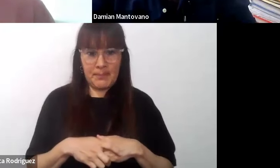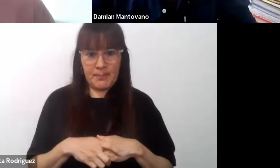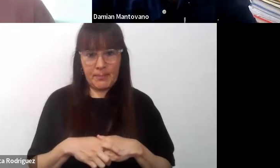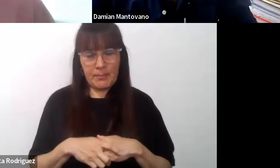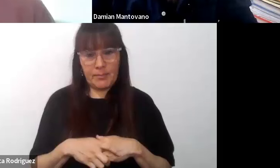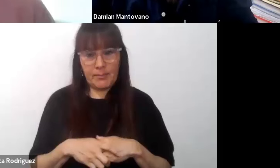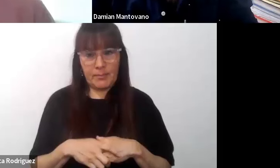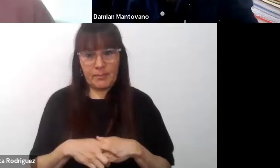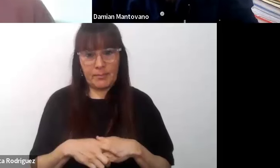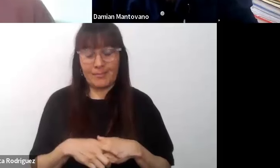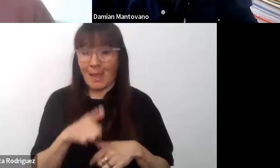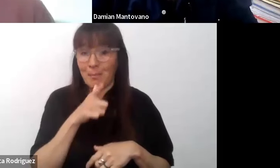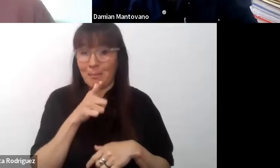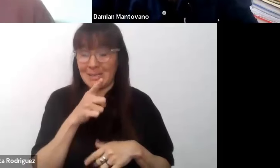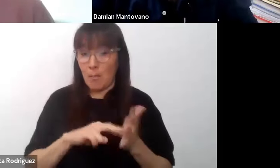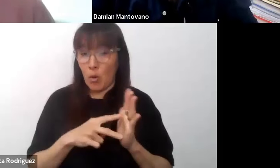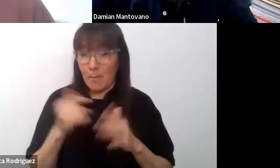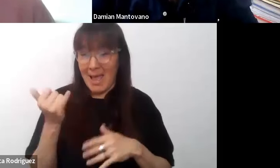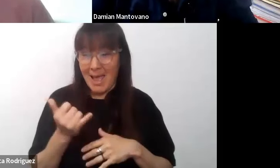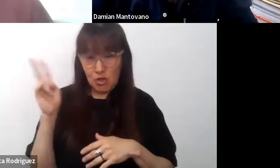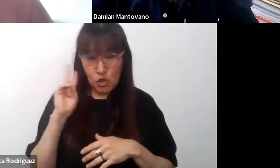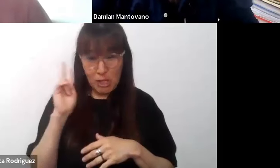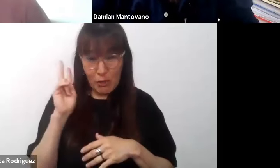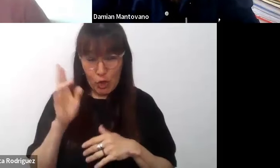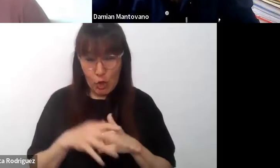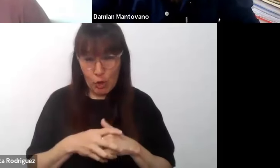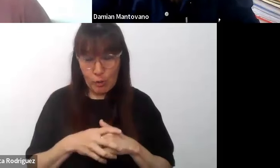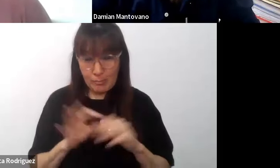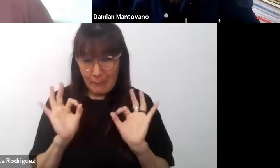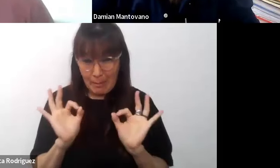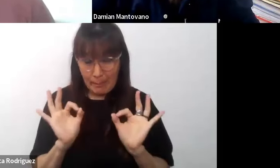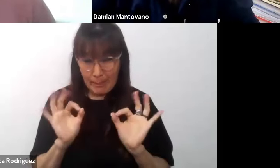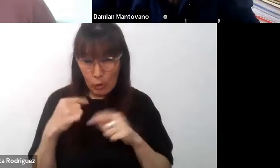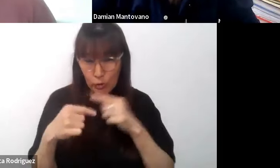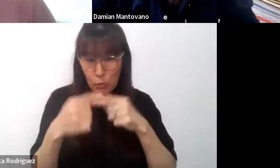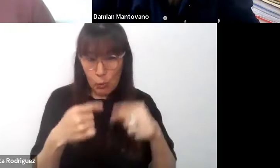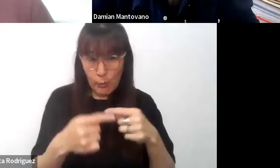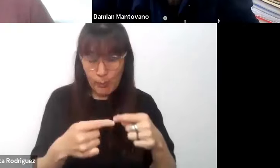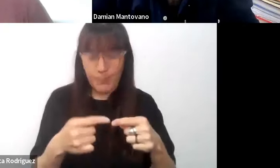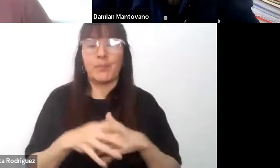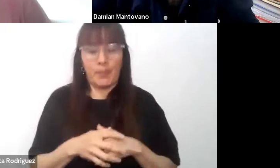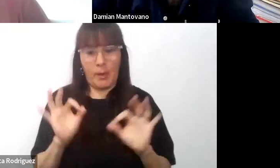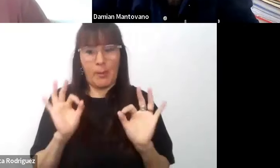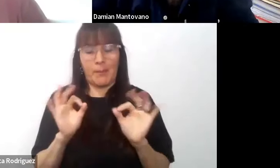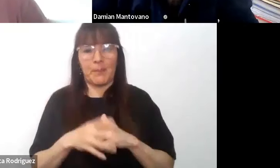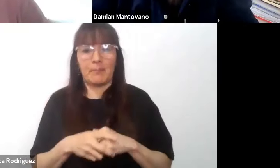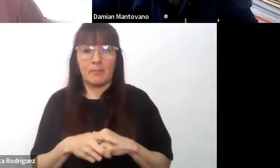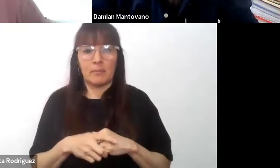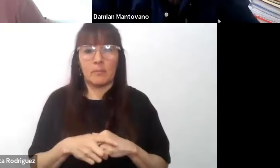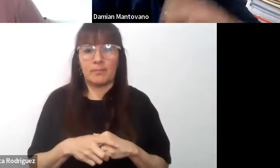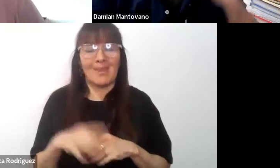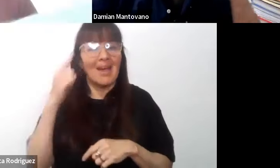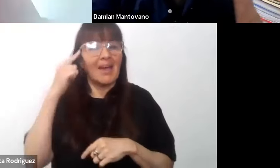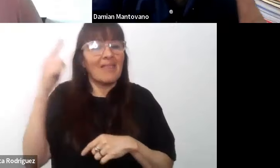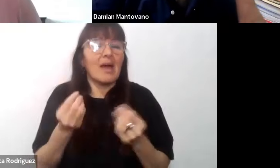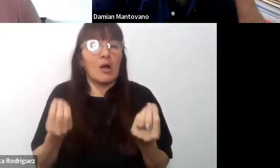Creo que hay un problema de sonido, ¿puede ser? ¿No? ¿Está bien? ¿Sigo? Bueno, entonces, la idea